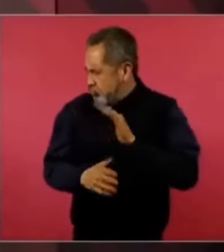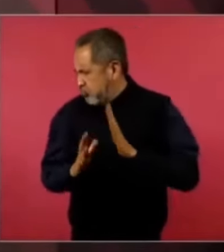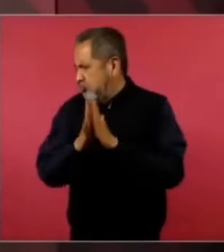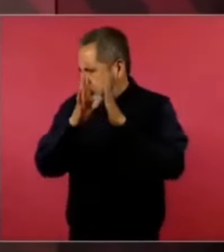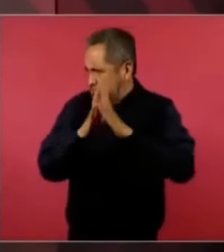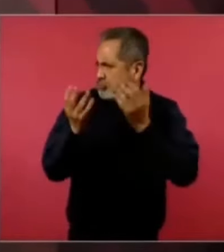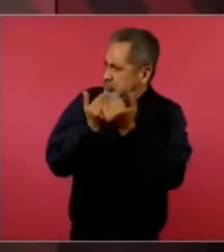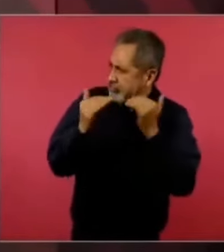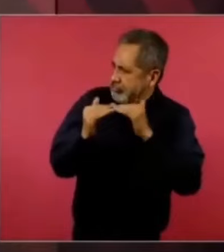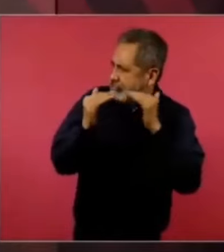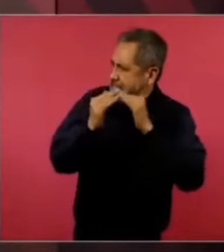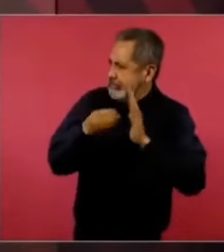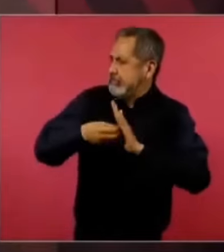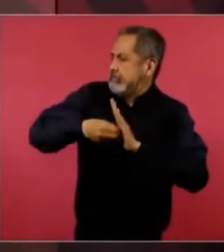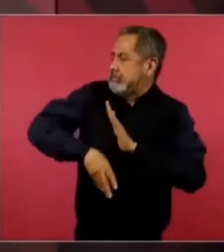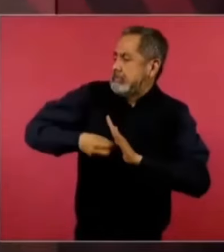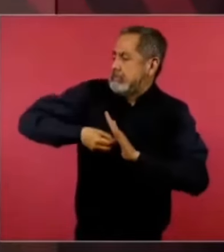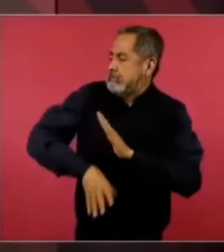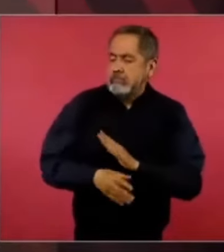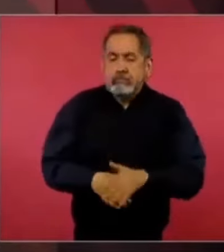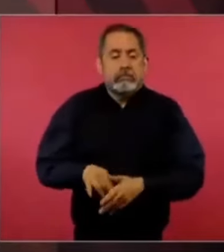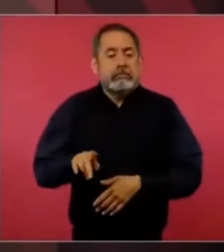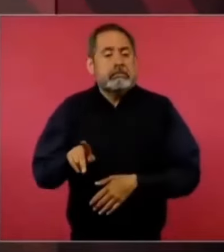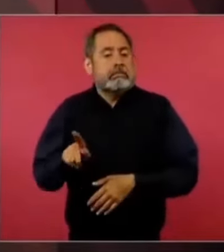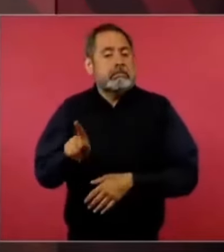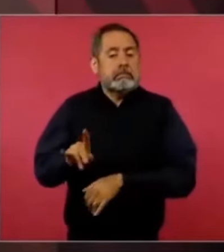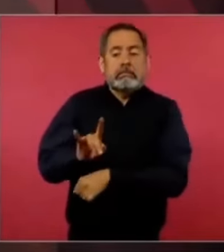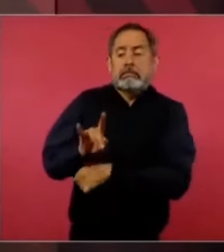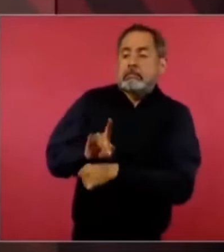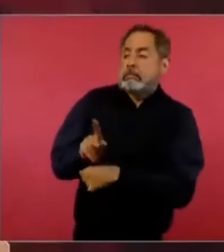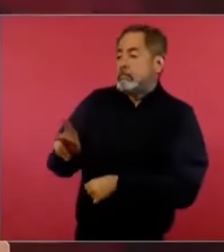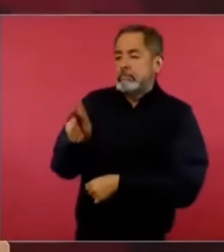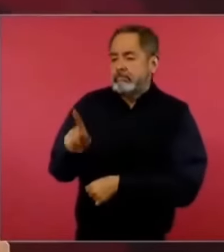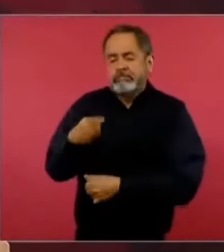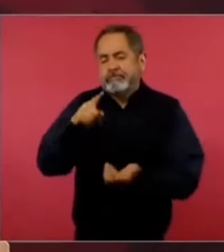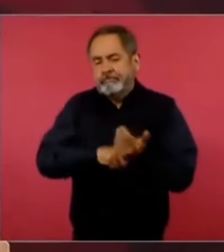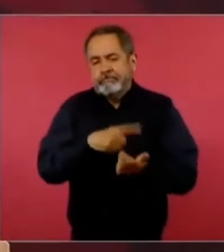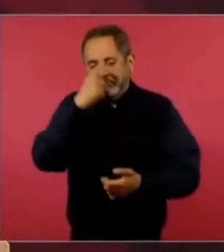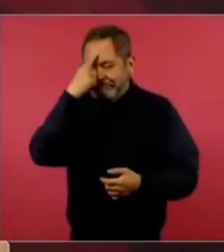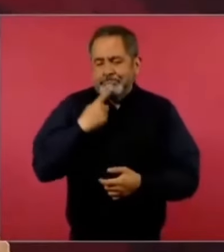pero como fachada para simular,